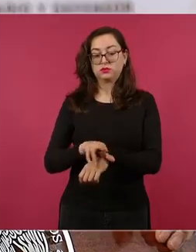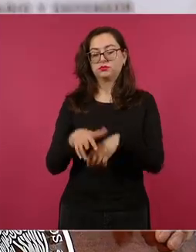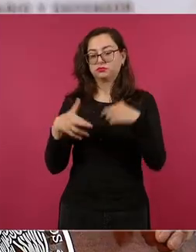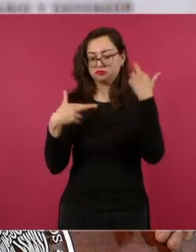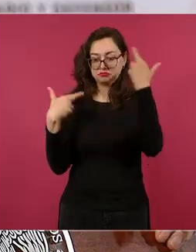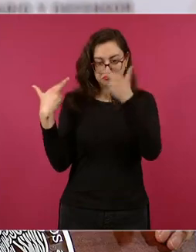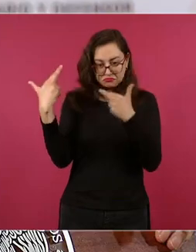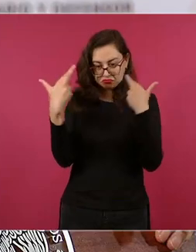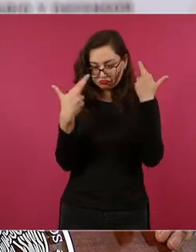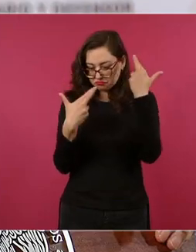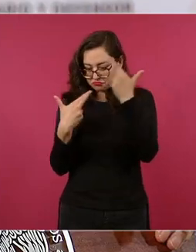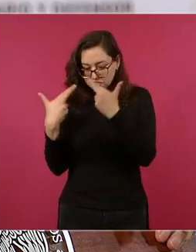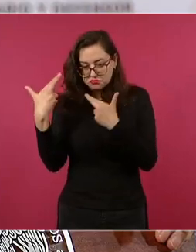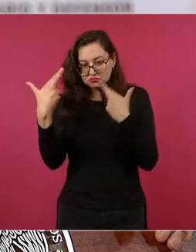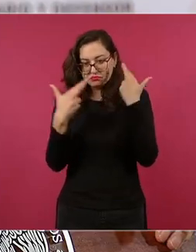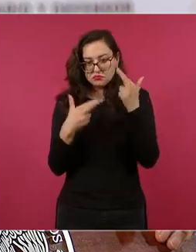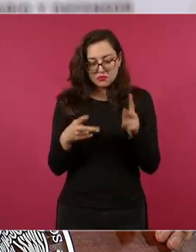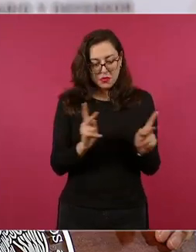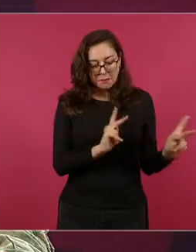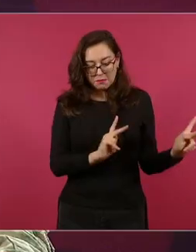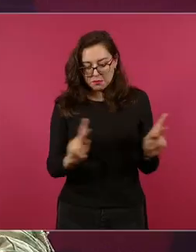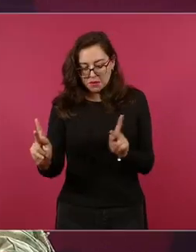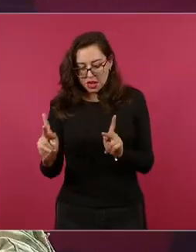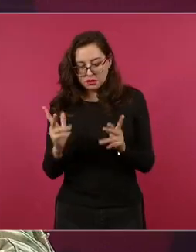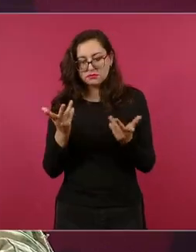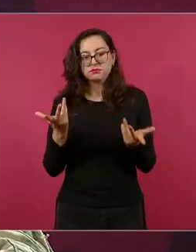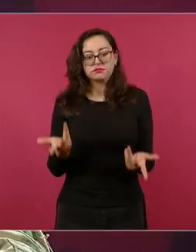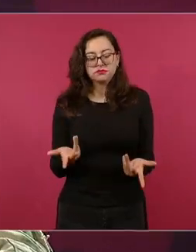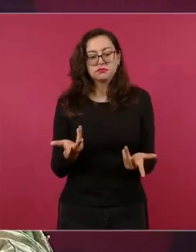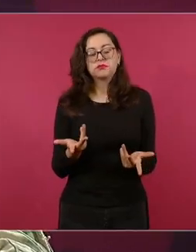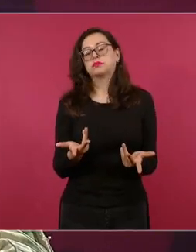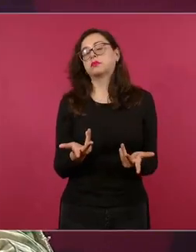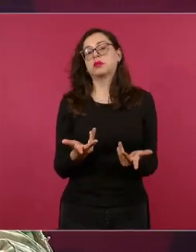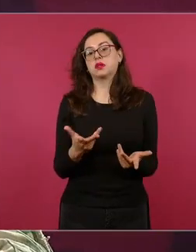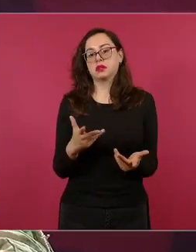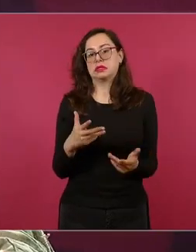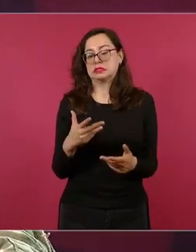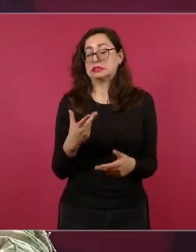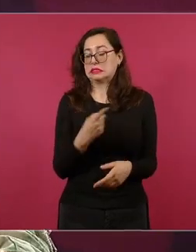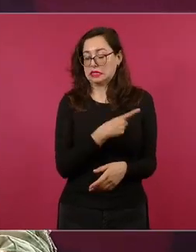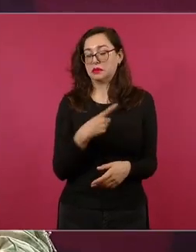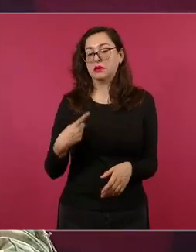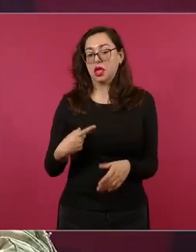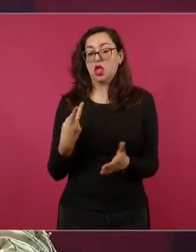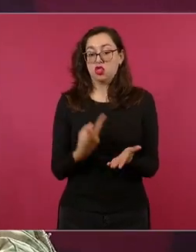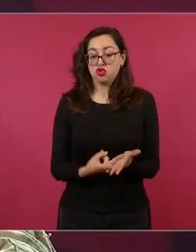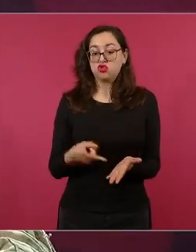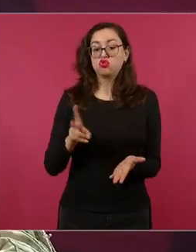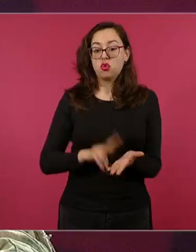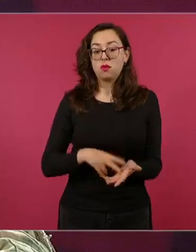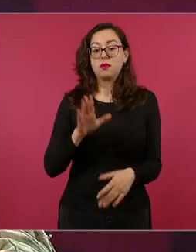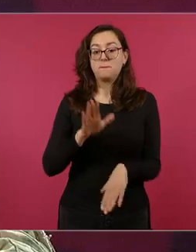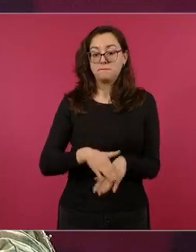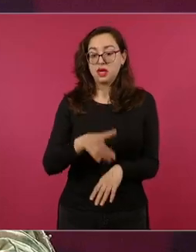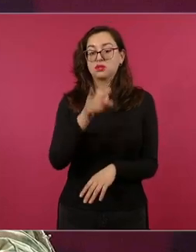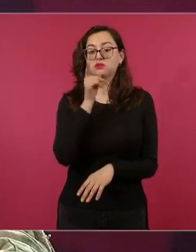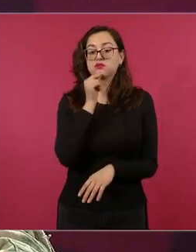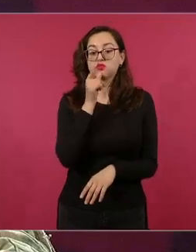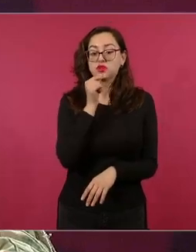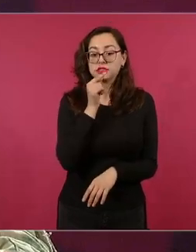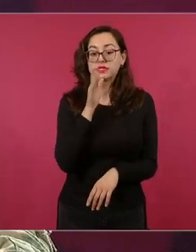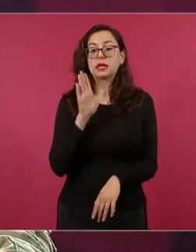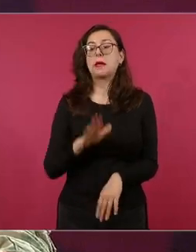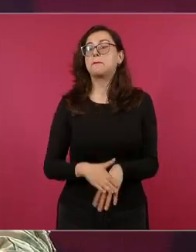revisar toda la estrategia la intención es fortalecer los efectivos fortalecer el despliegue que tenemos